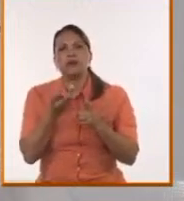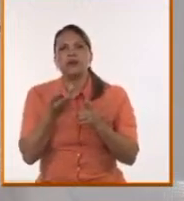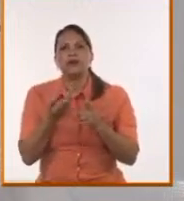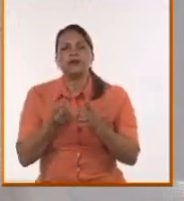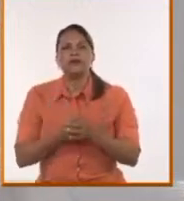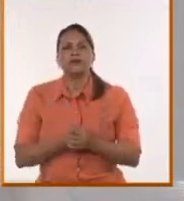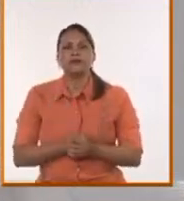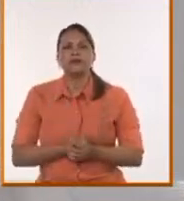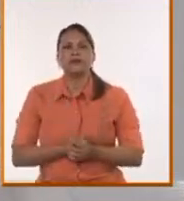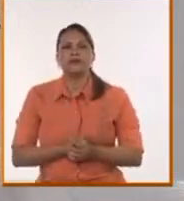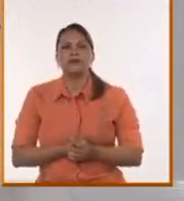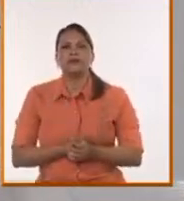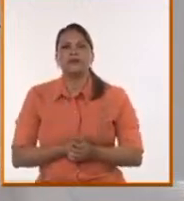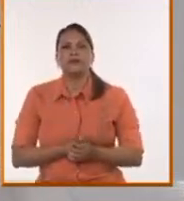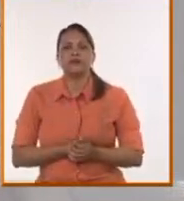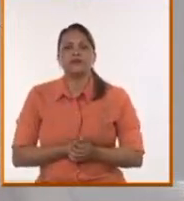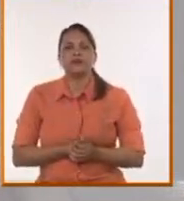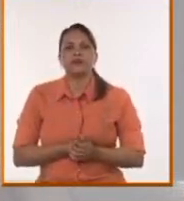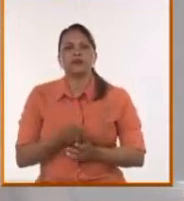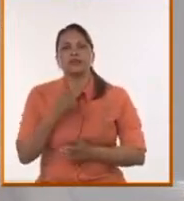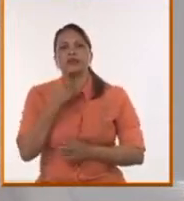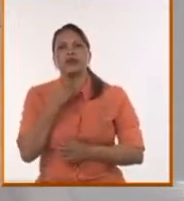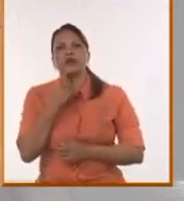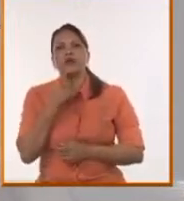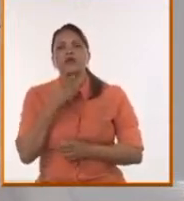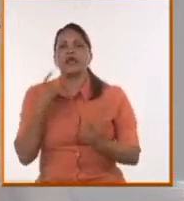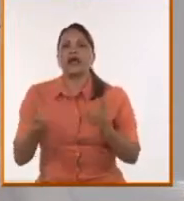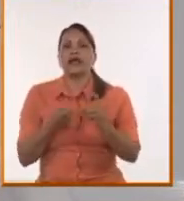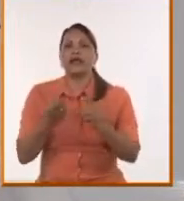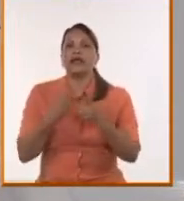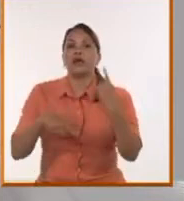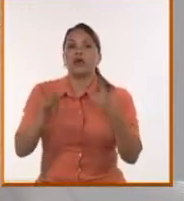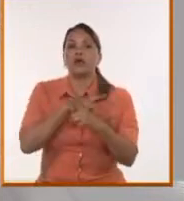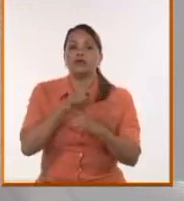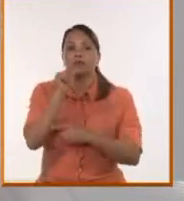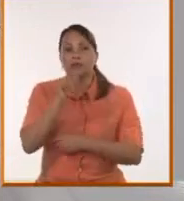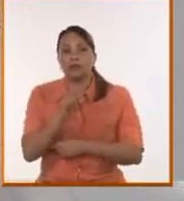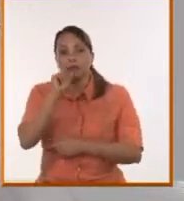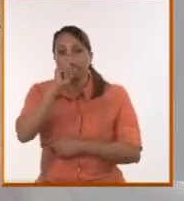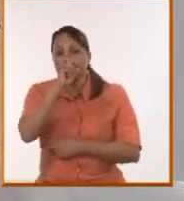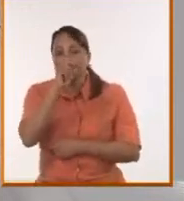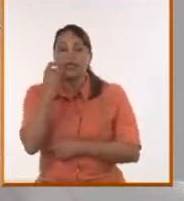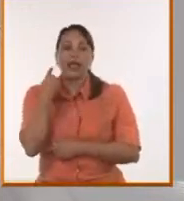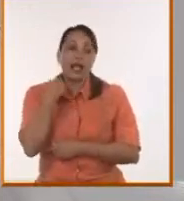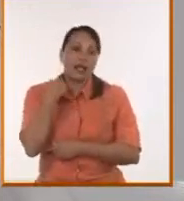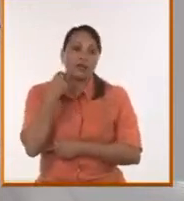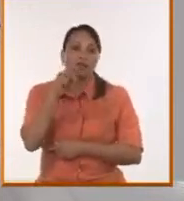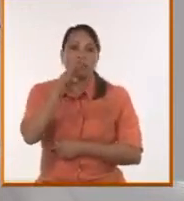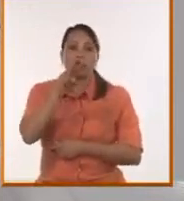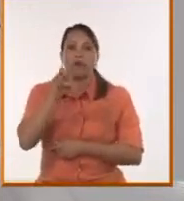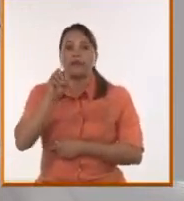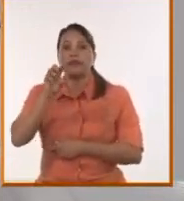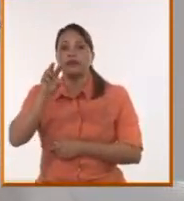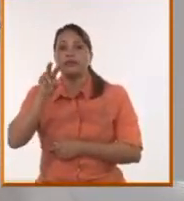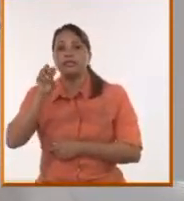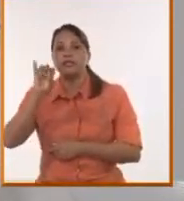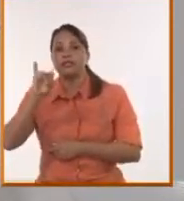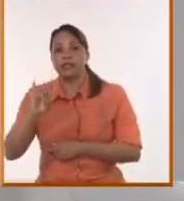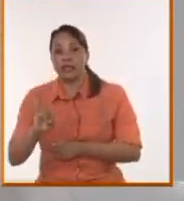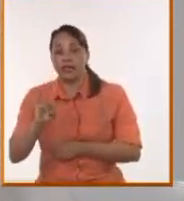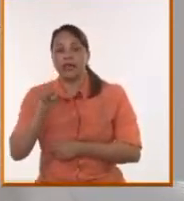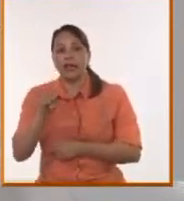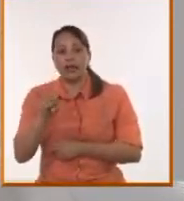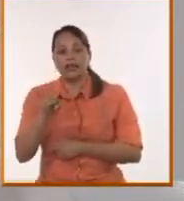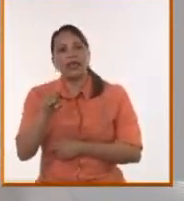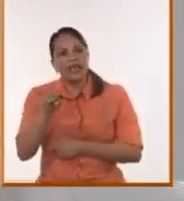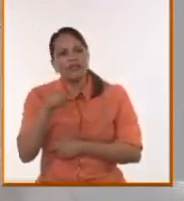lo que ha implicado primero una mal llamada guerra contra el narcotráfico en el año 2006, implementada por el expresidente Felipe Calderón, que nos